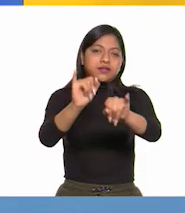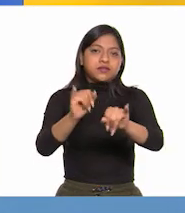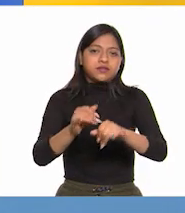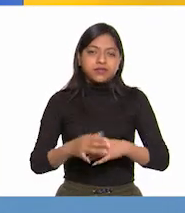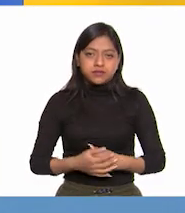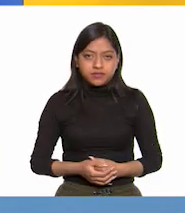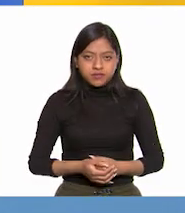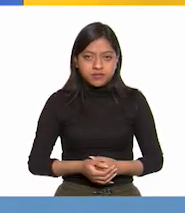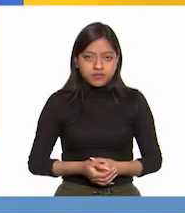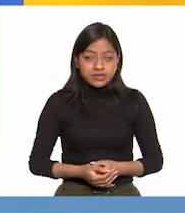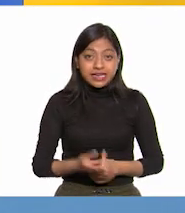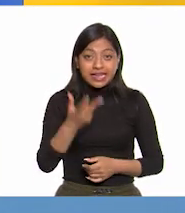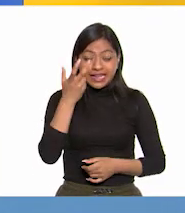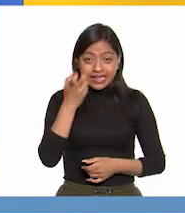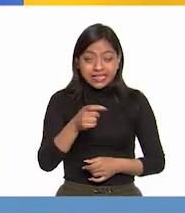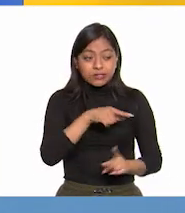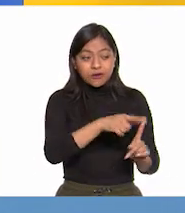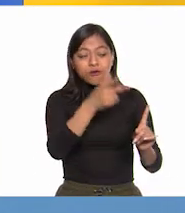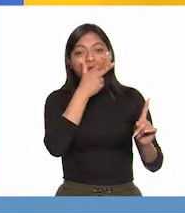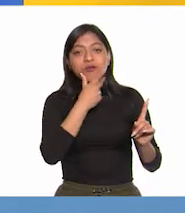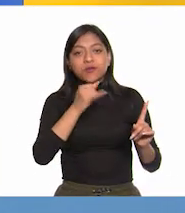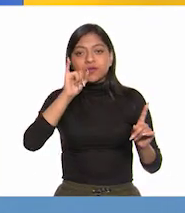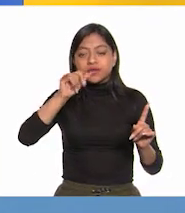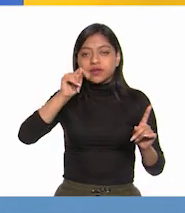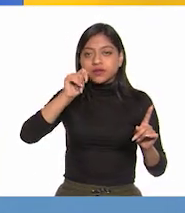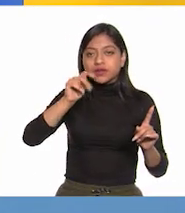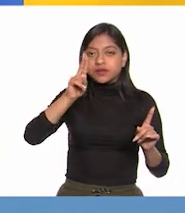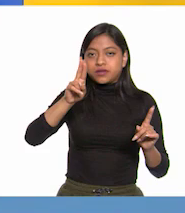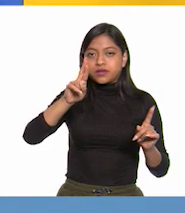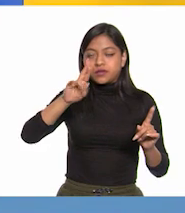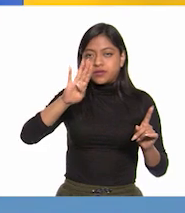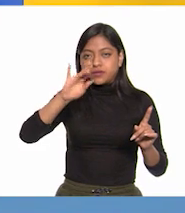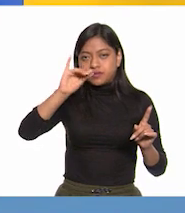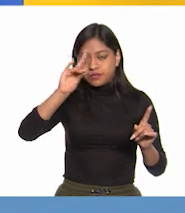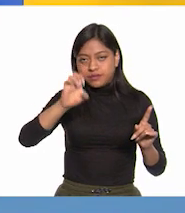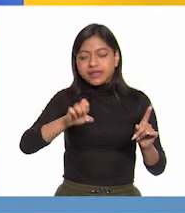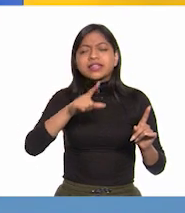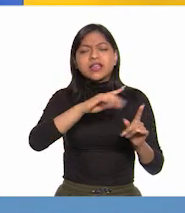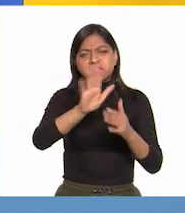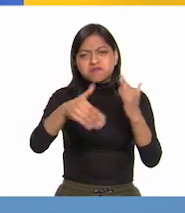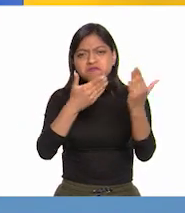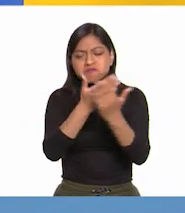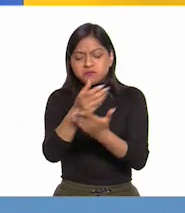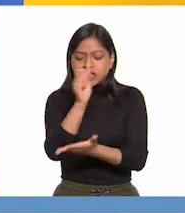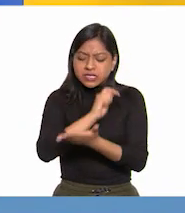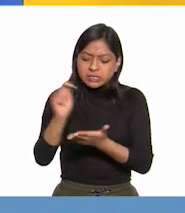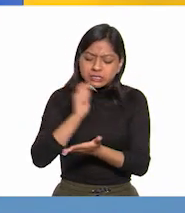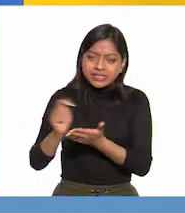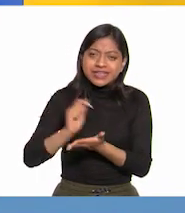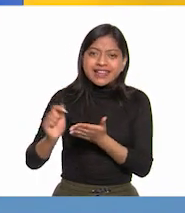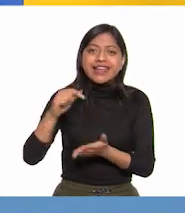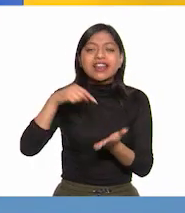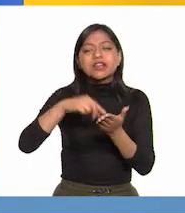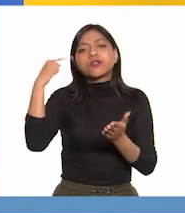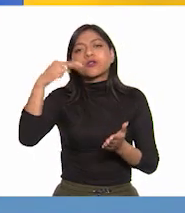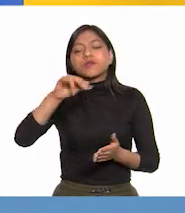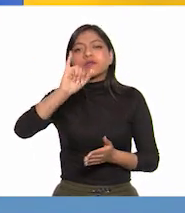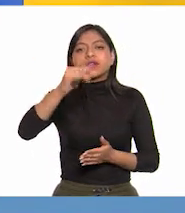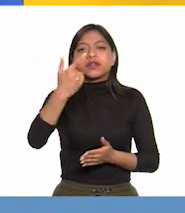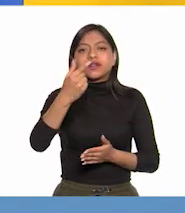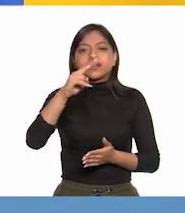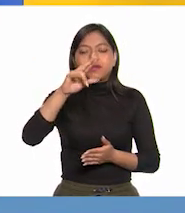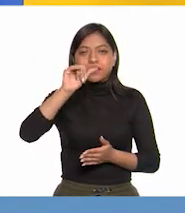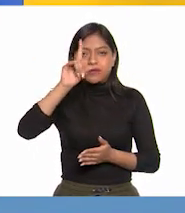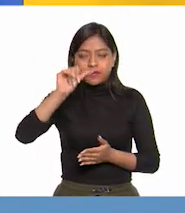Ahí, Iturbide proclamó el Plan de Iguala, donde quedaron plasmados los intereses de los diferentes grupos.